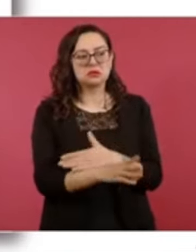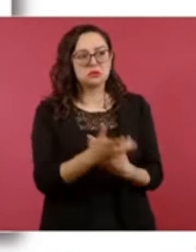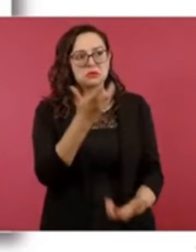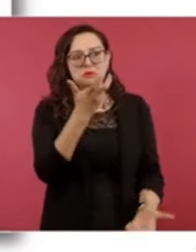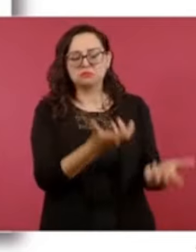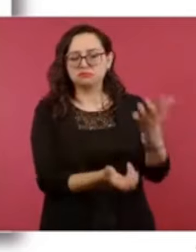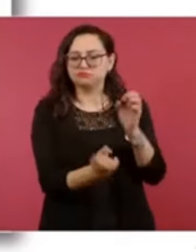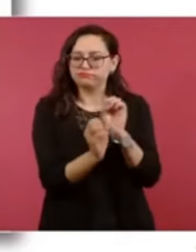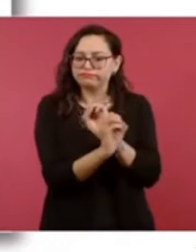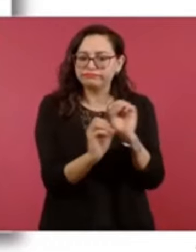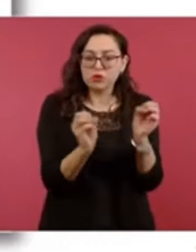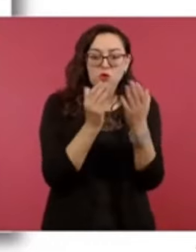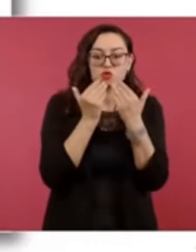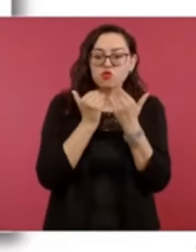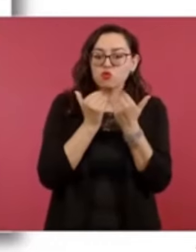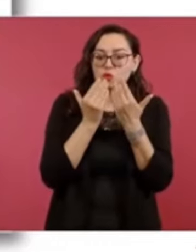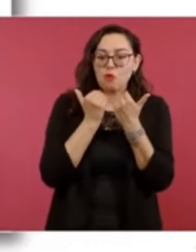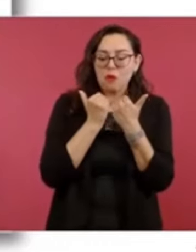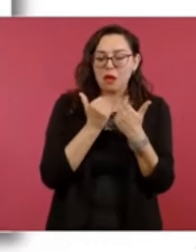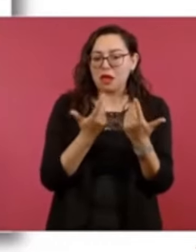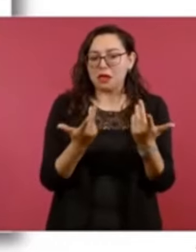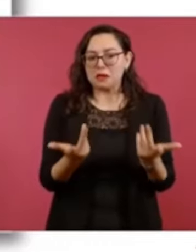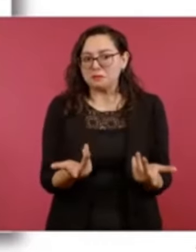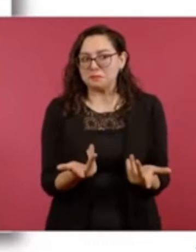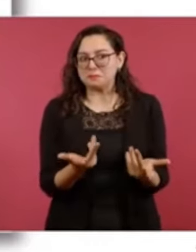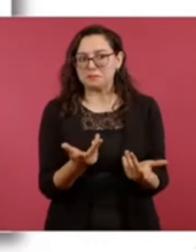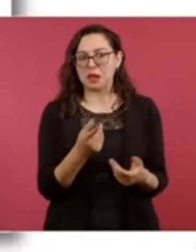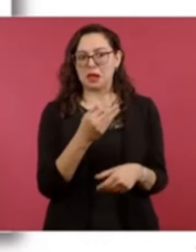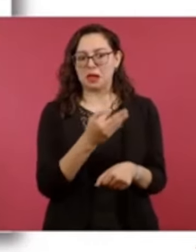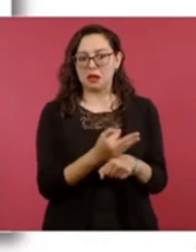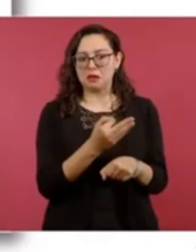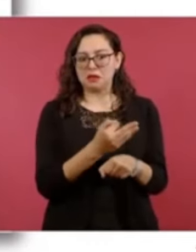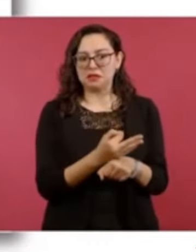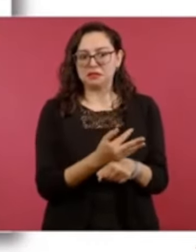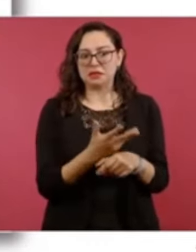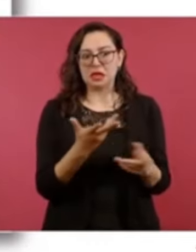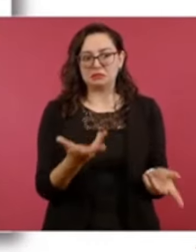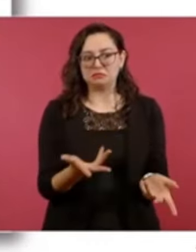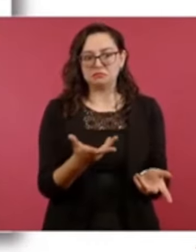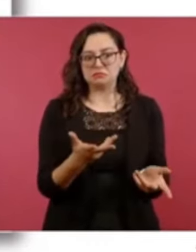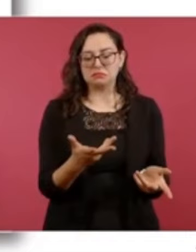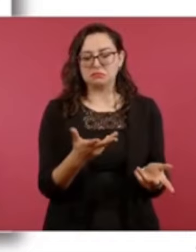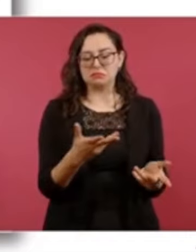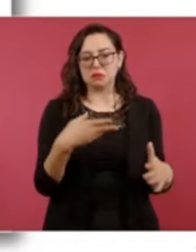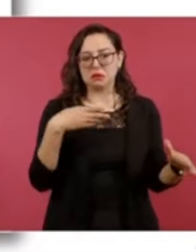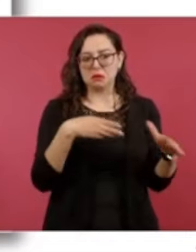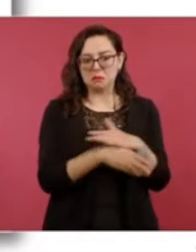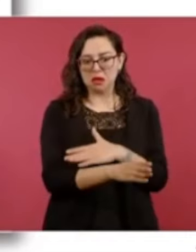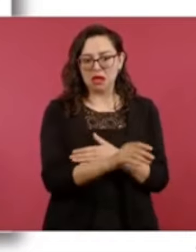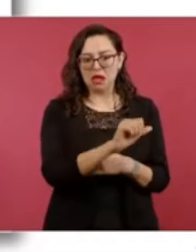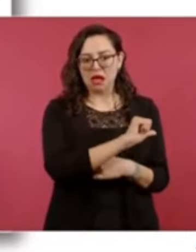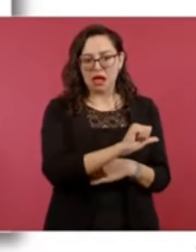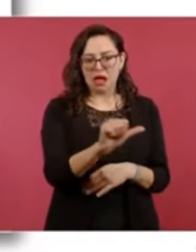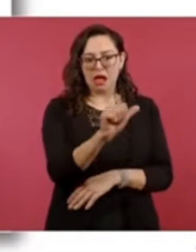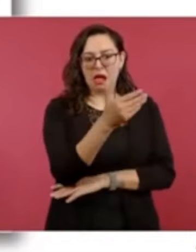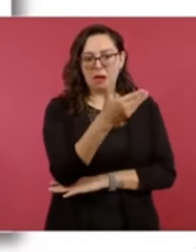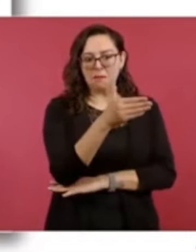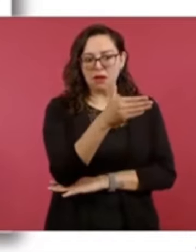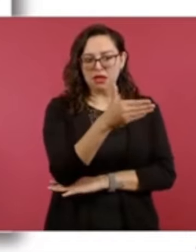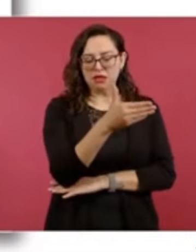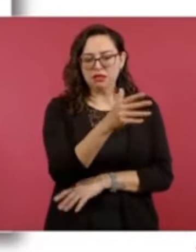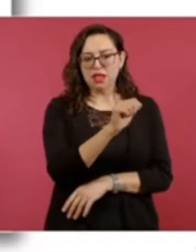ese día era continua y las líneas que operaban hasta la terminal Pantitlán, así como en el tramo Velódromo